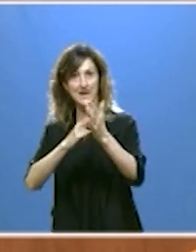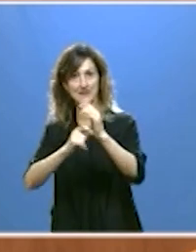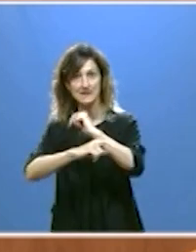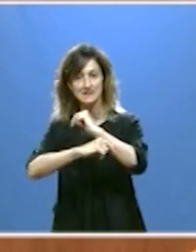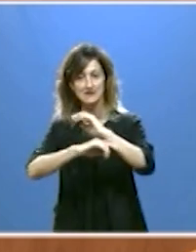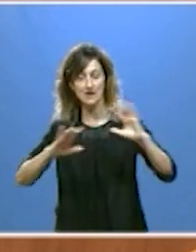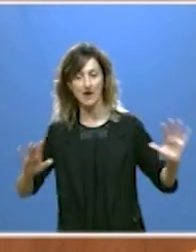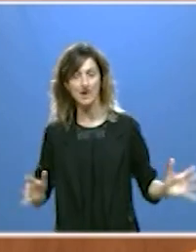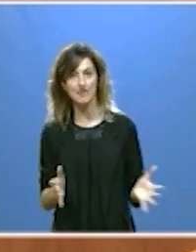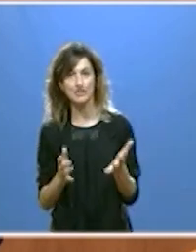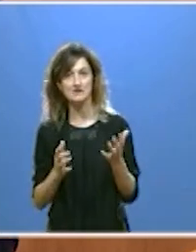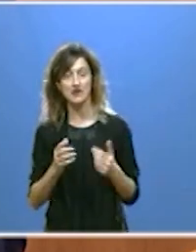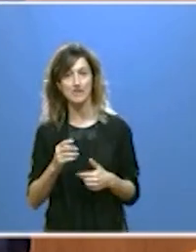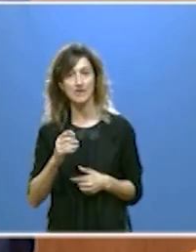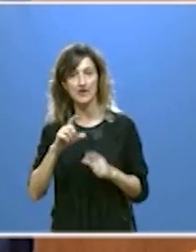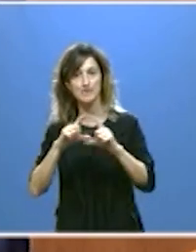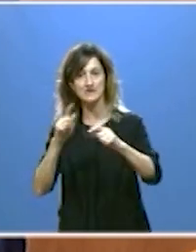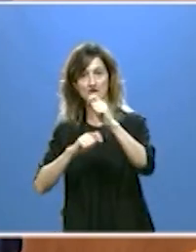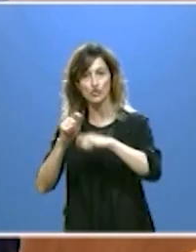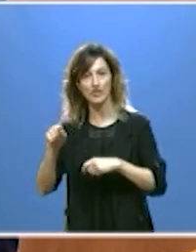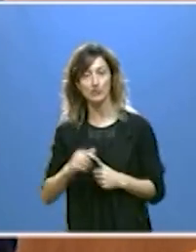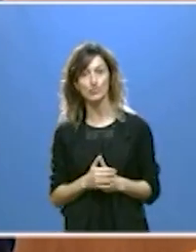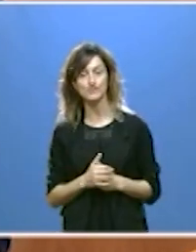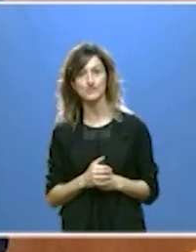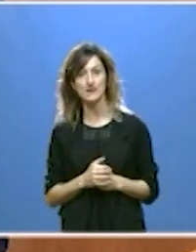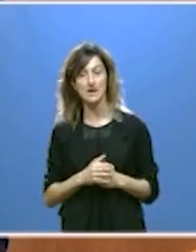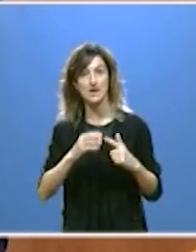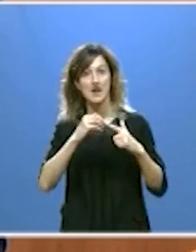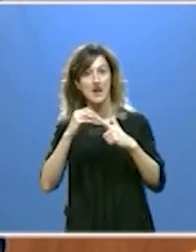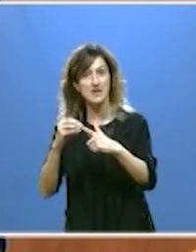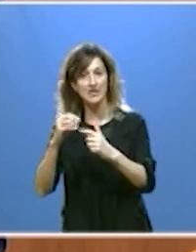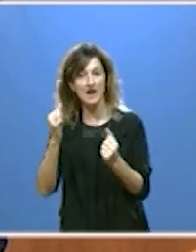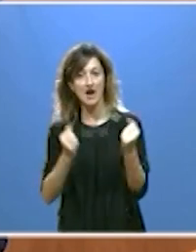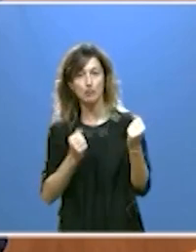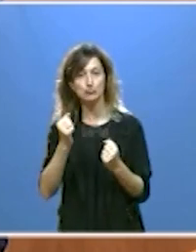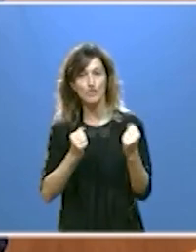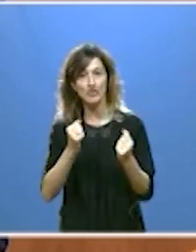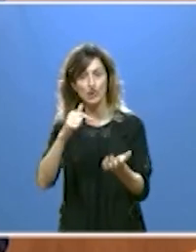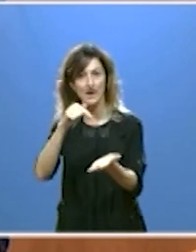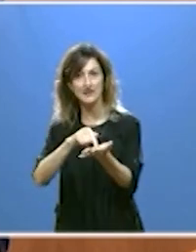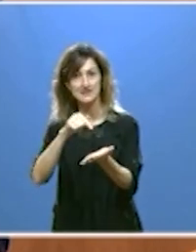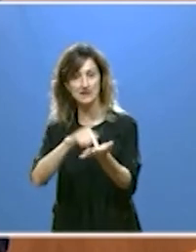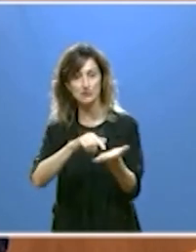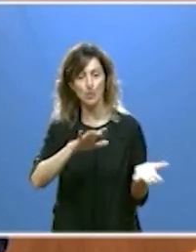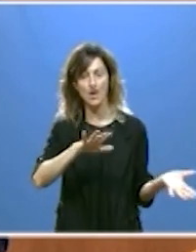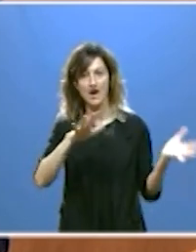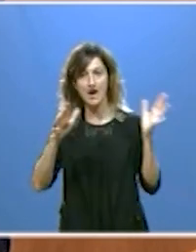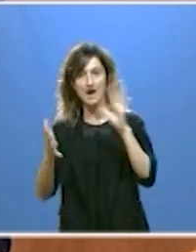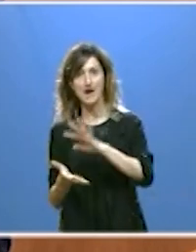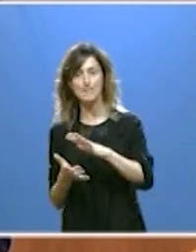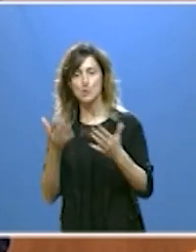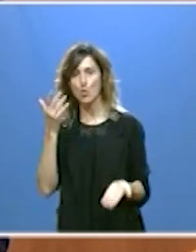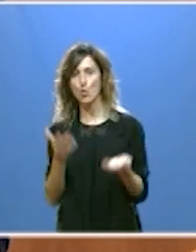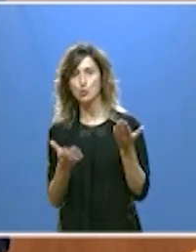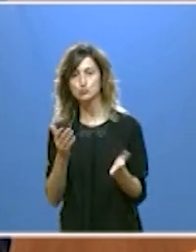impulsado ya con Urcacil y consolidando nuestro liderazgo en automoción exigiendo una transición justa y